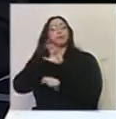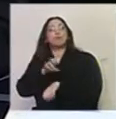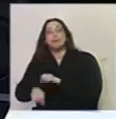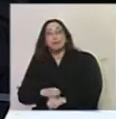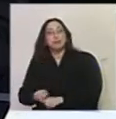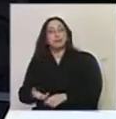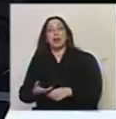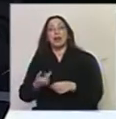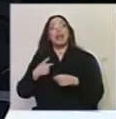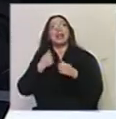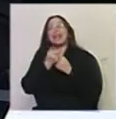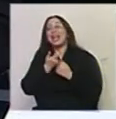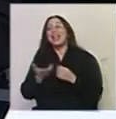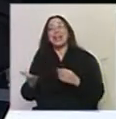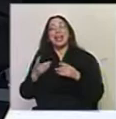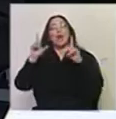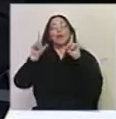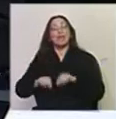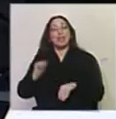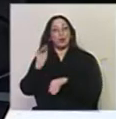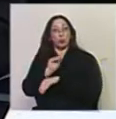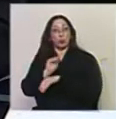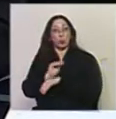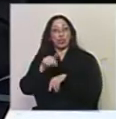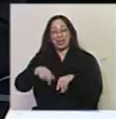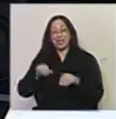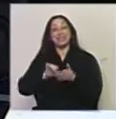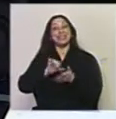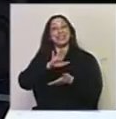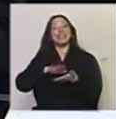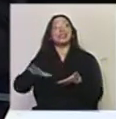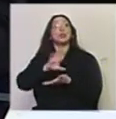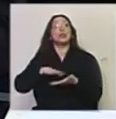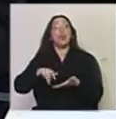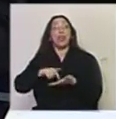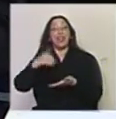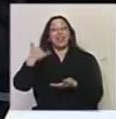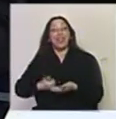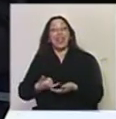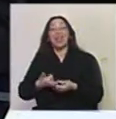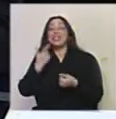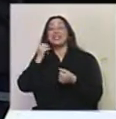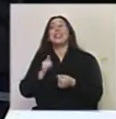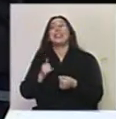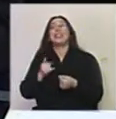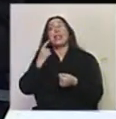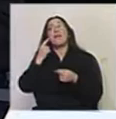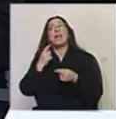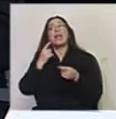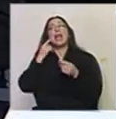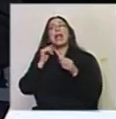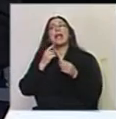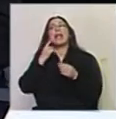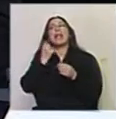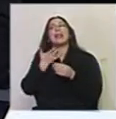ver que a pesar de la cantidad enorme de oferta cultural que plantea la ciudad, que a veces te pones a ver, si midiéramos cantidad de espectáculos por